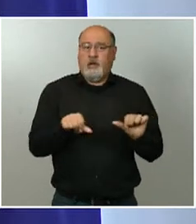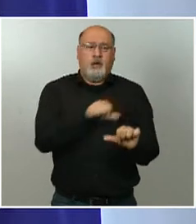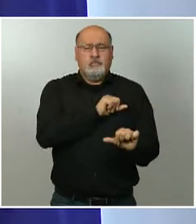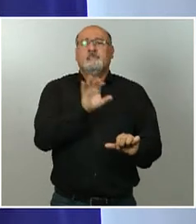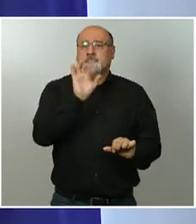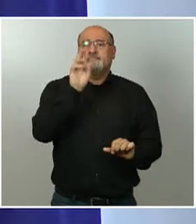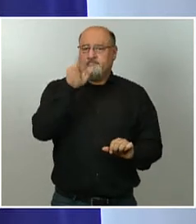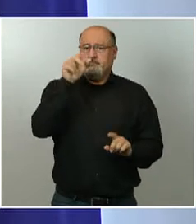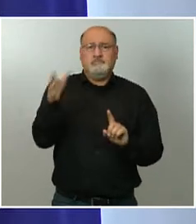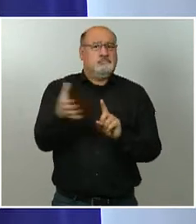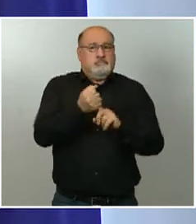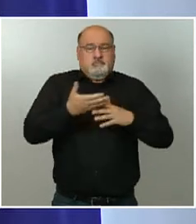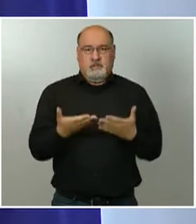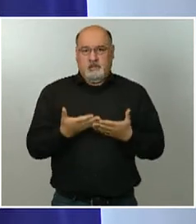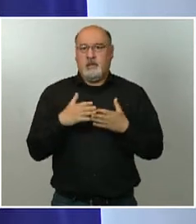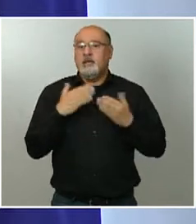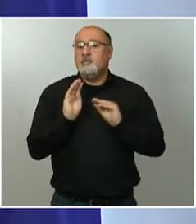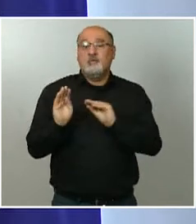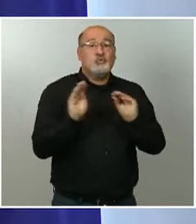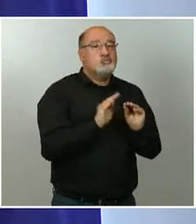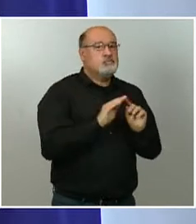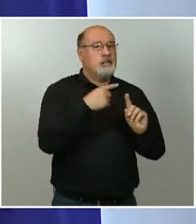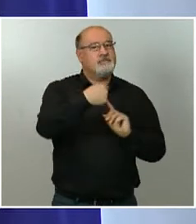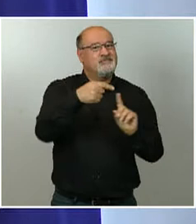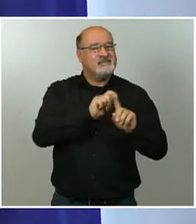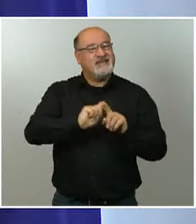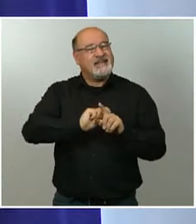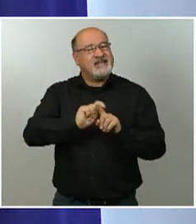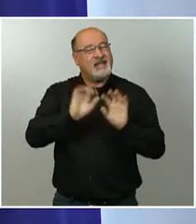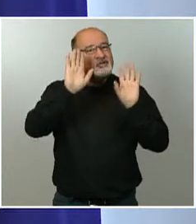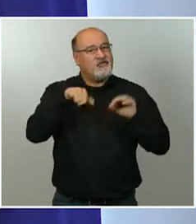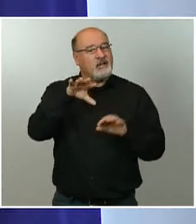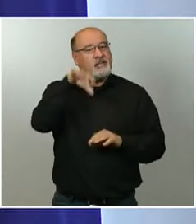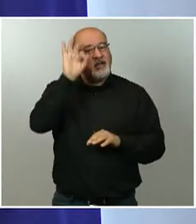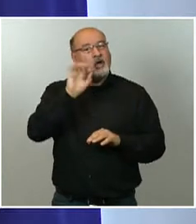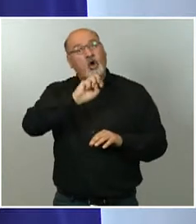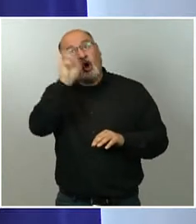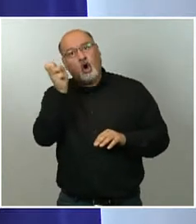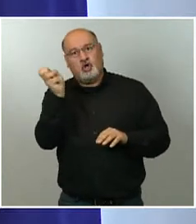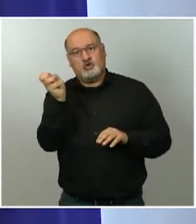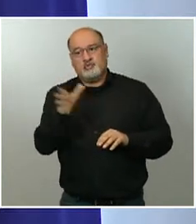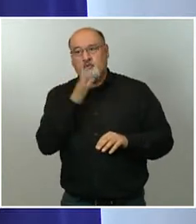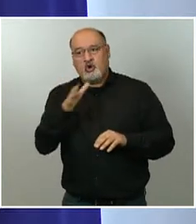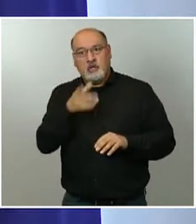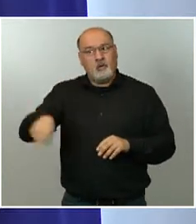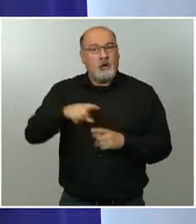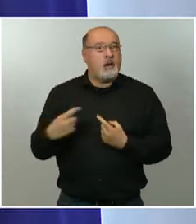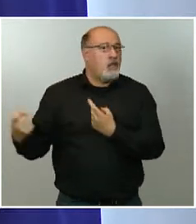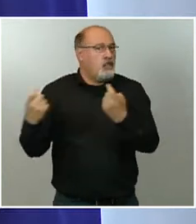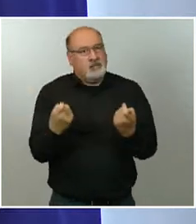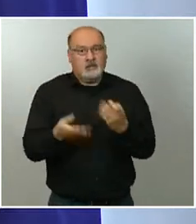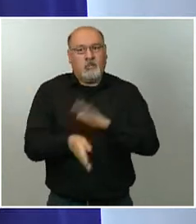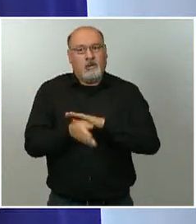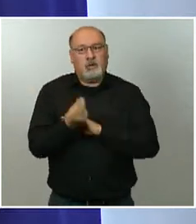tuvimos en cuenta criterios de otra índole necesarios también para la sostenibilidad